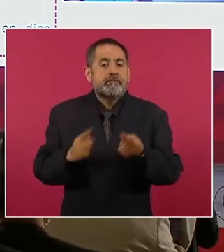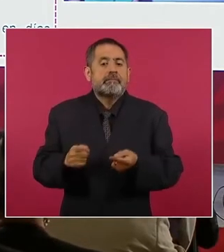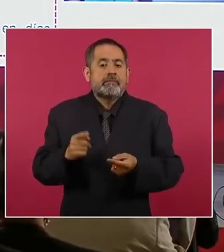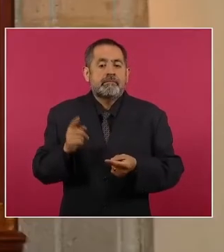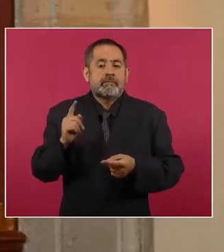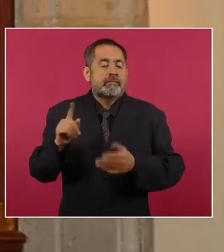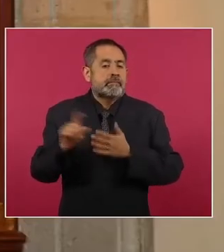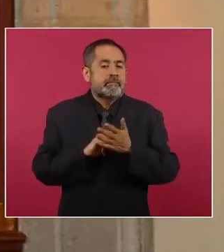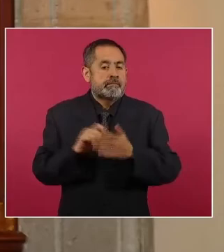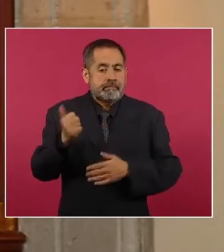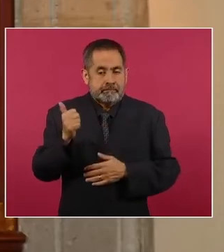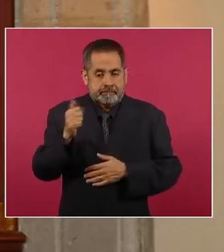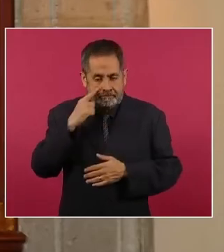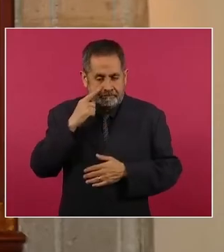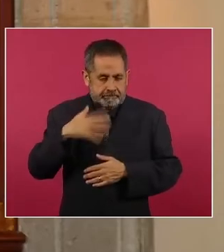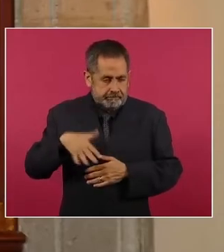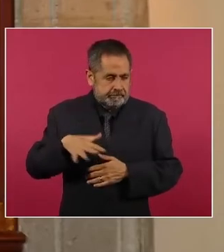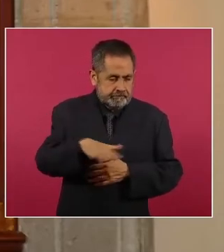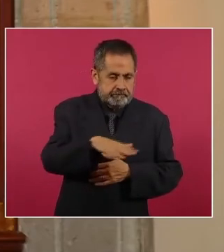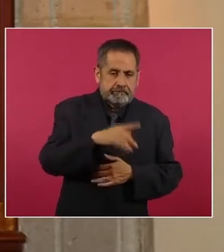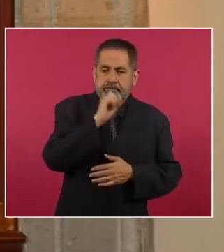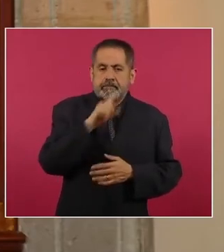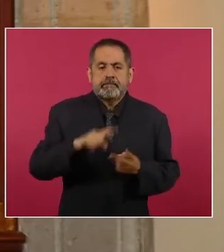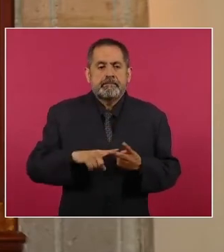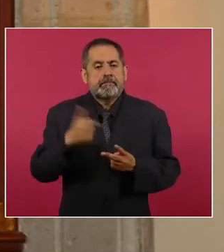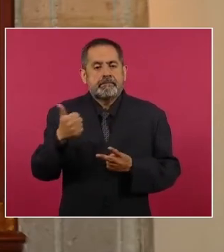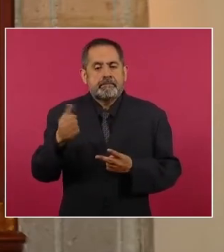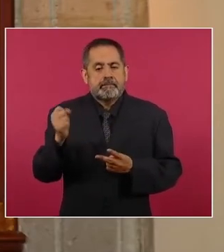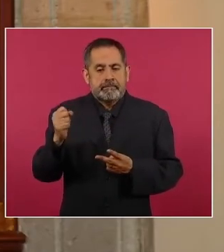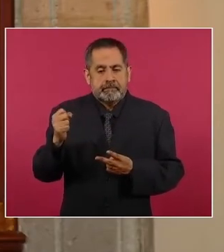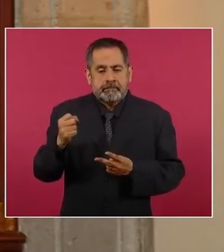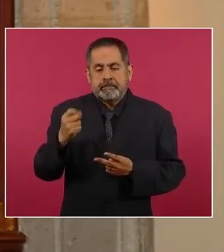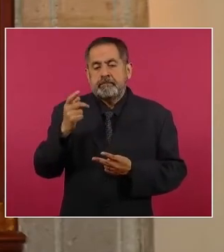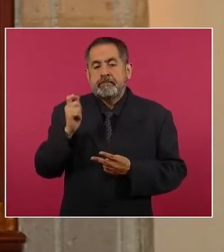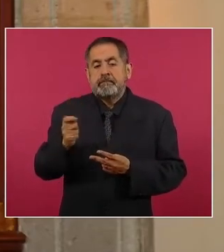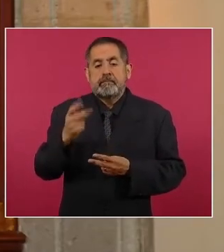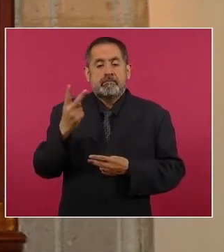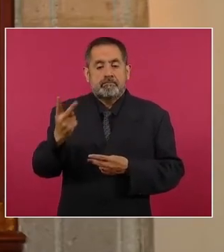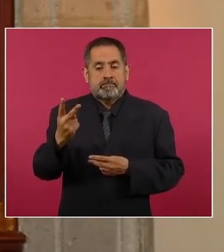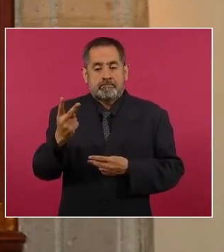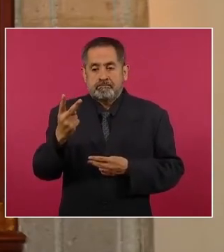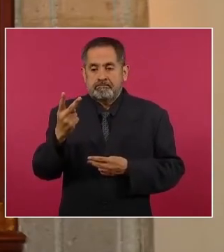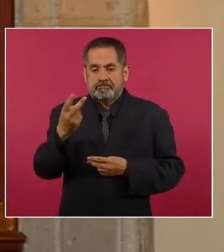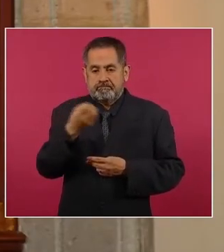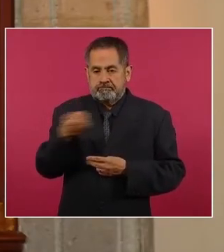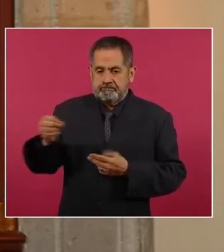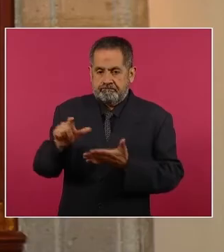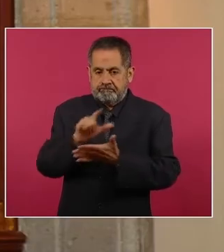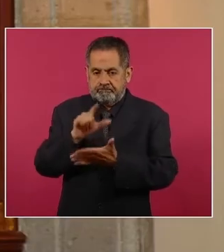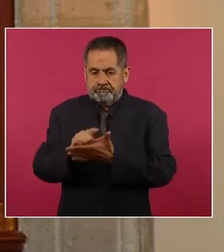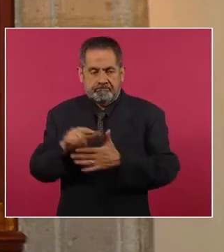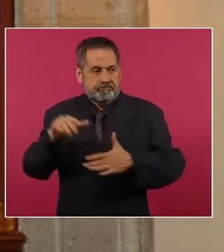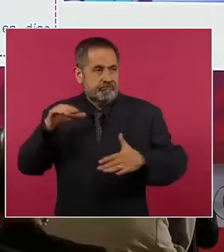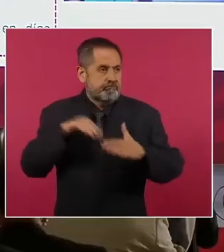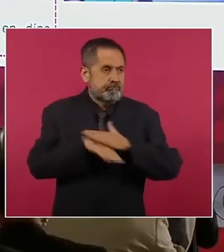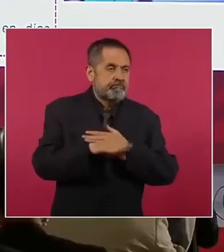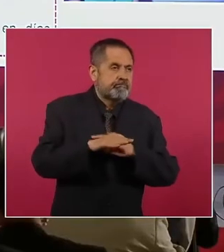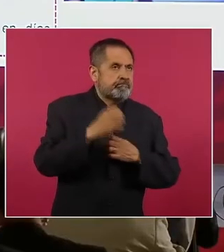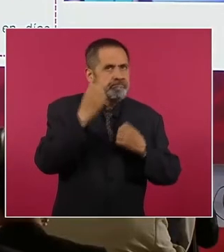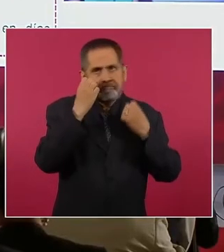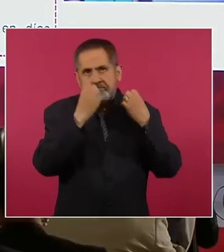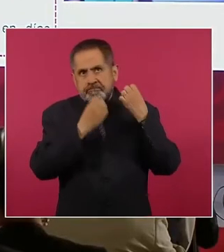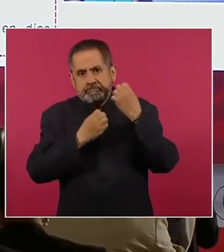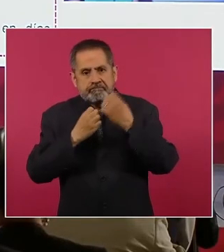agosto y el pasado 6 de septiembre, dos órdenes de cateo, donde se pudieron asegurar